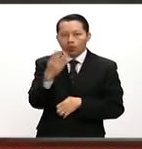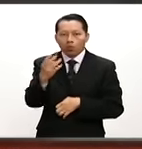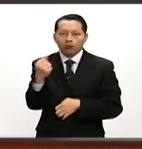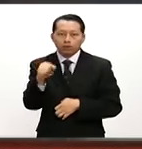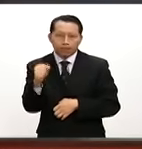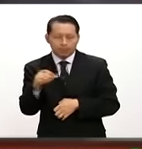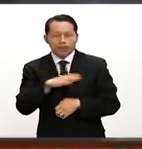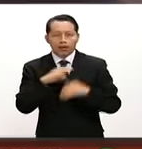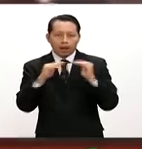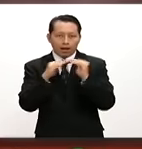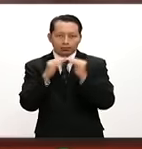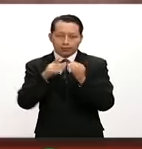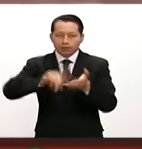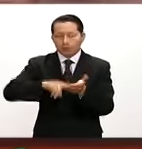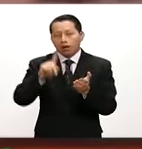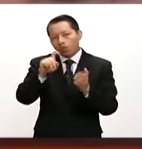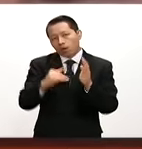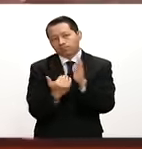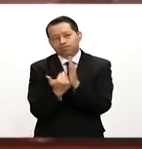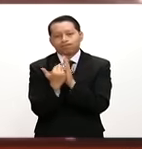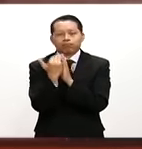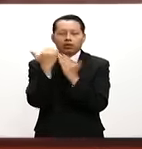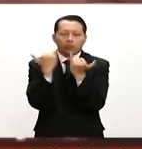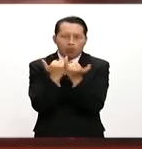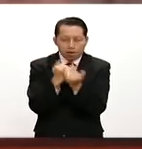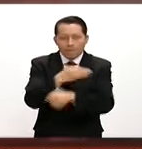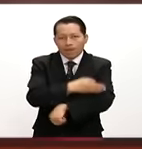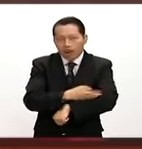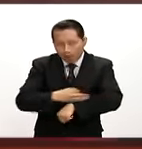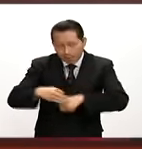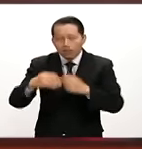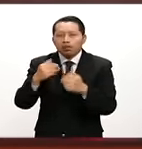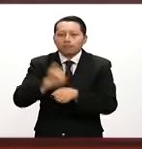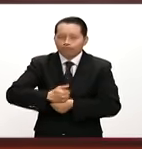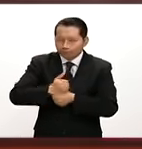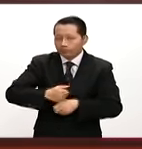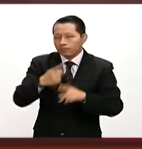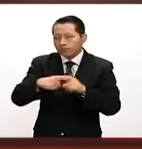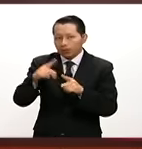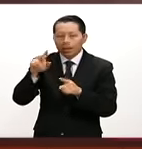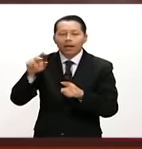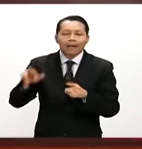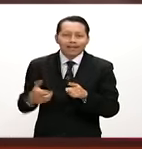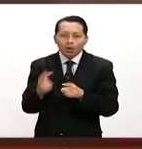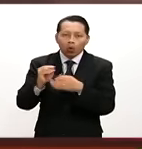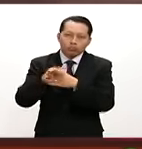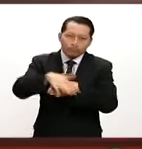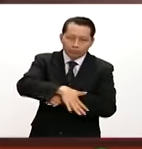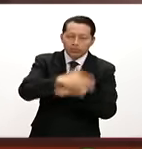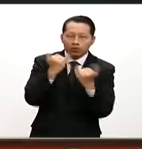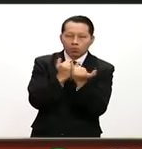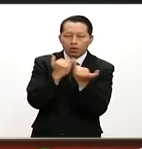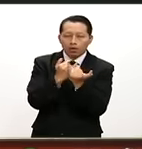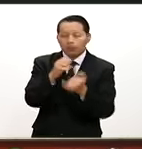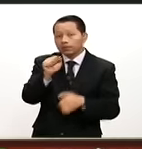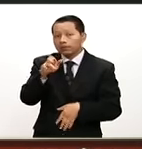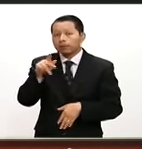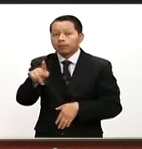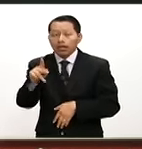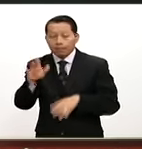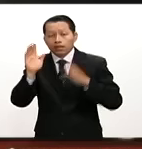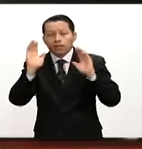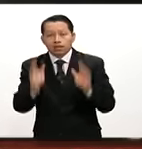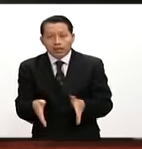y dejó viviendas inundadas, familias damnificadas y desbordamientos de ríos. También la Secretaría de Educación Pública ya